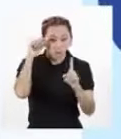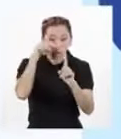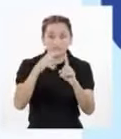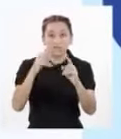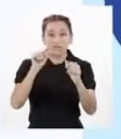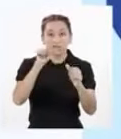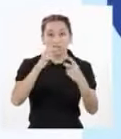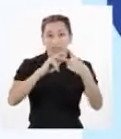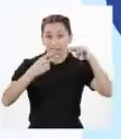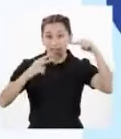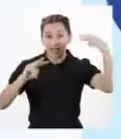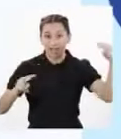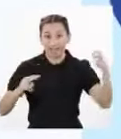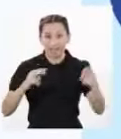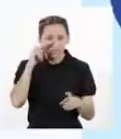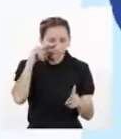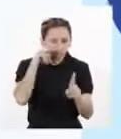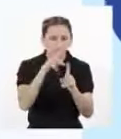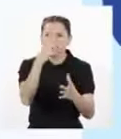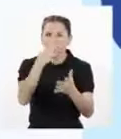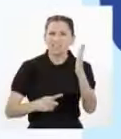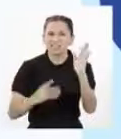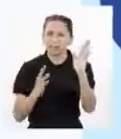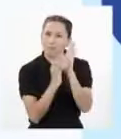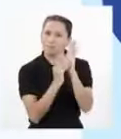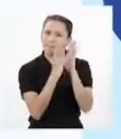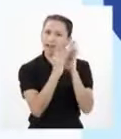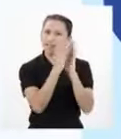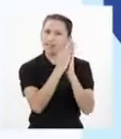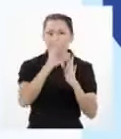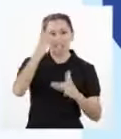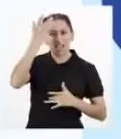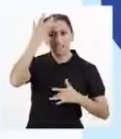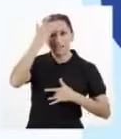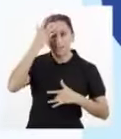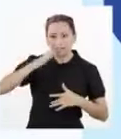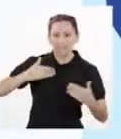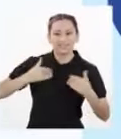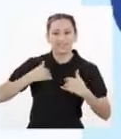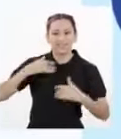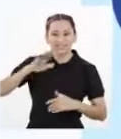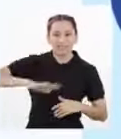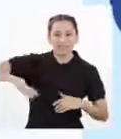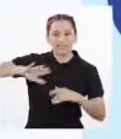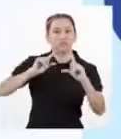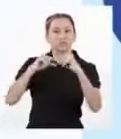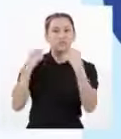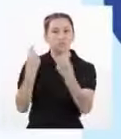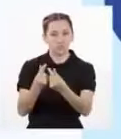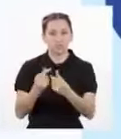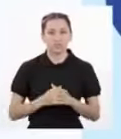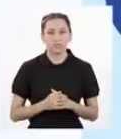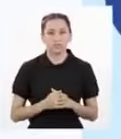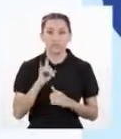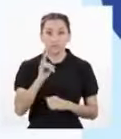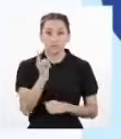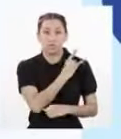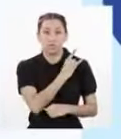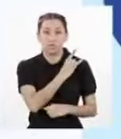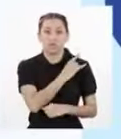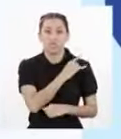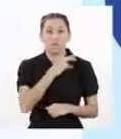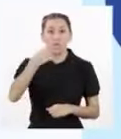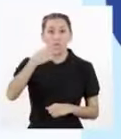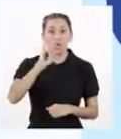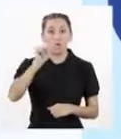investigamos qué bacterias y qué enfermedades tenían los pobladores de ese tiempo Con la Universidad de